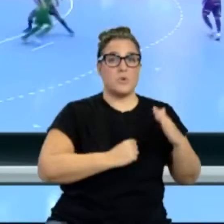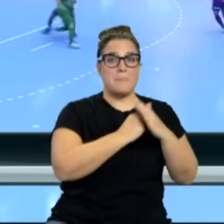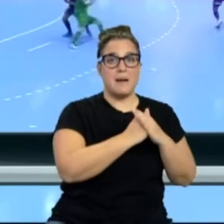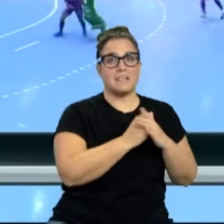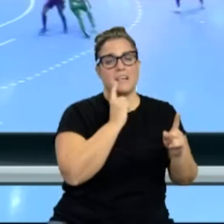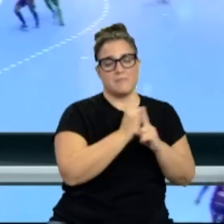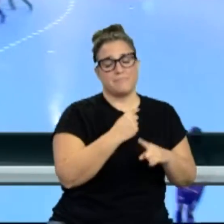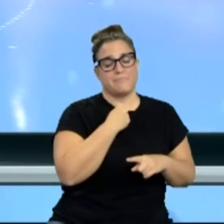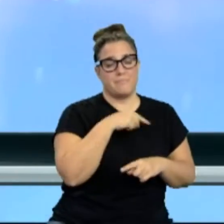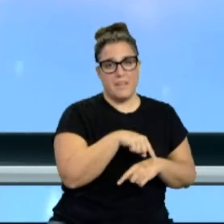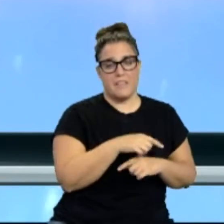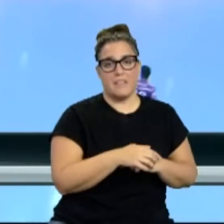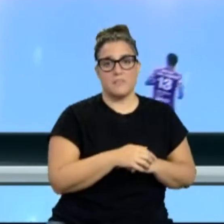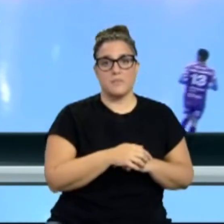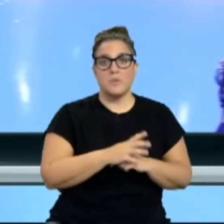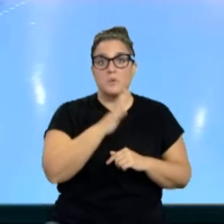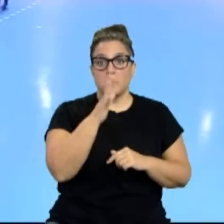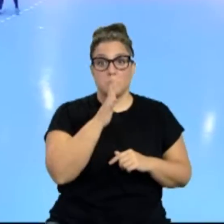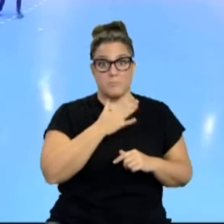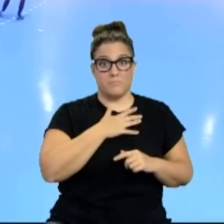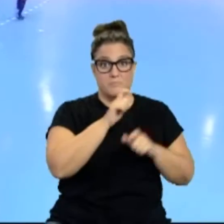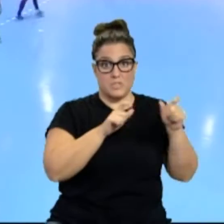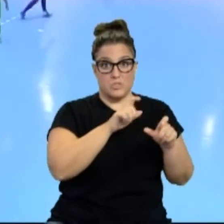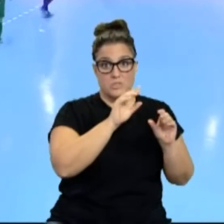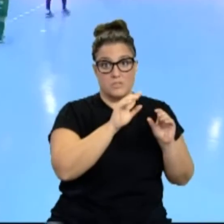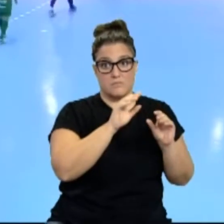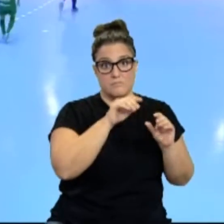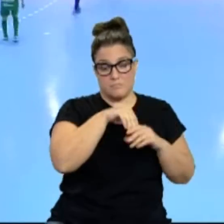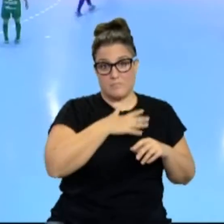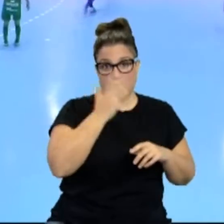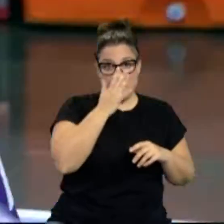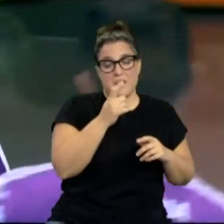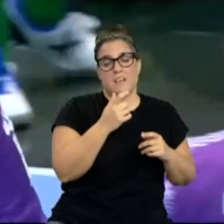el resultado de un partido en el que los locales merecieron mejor suerte.